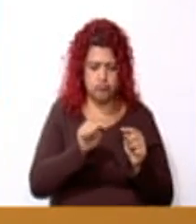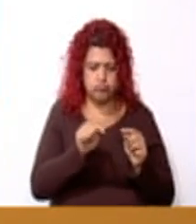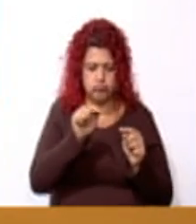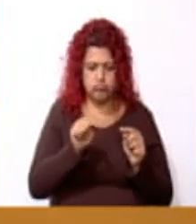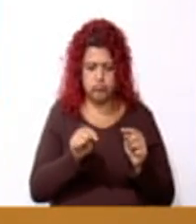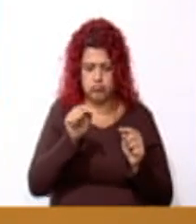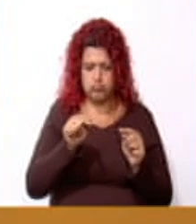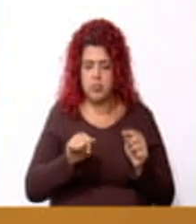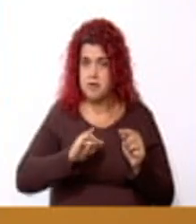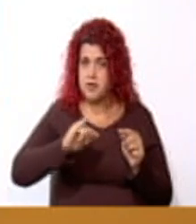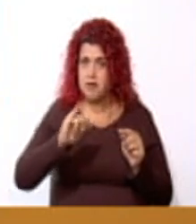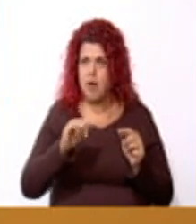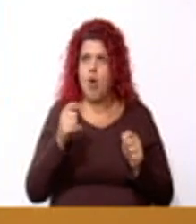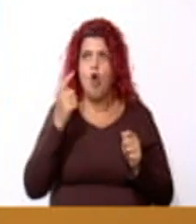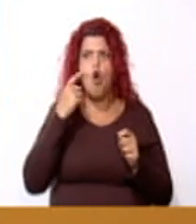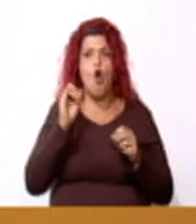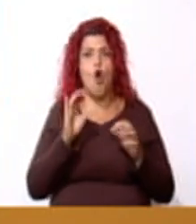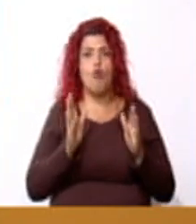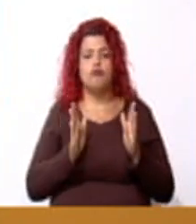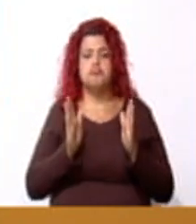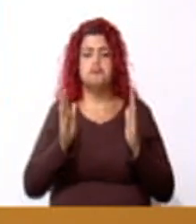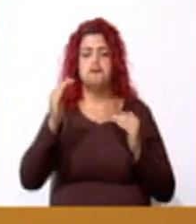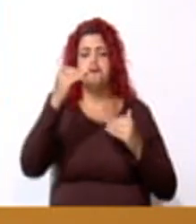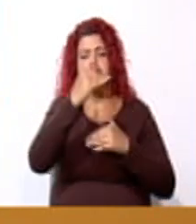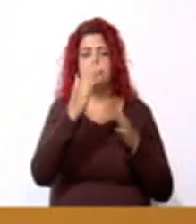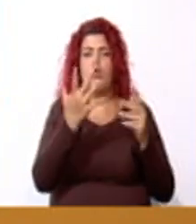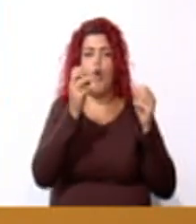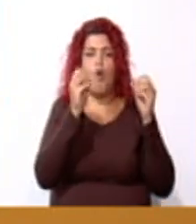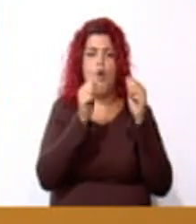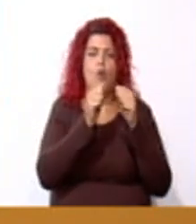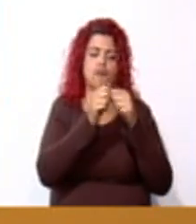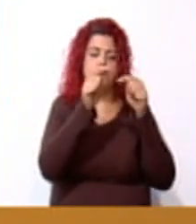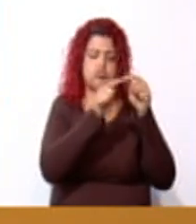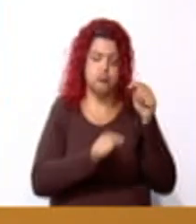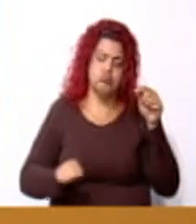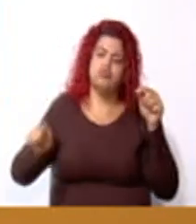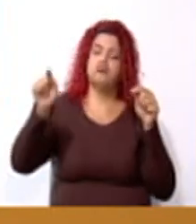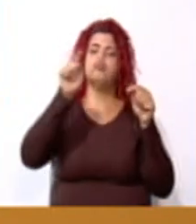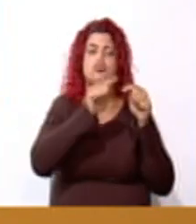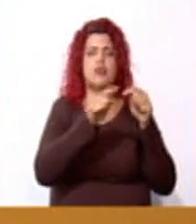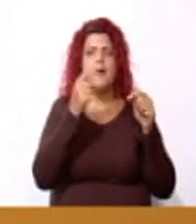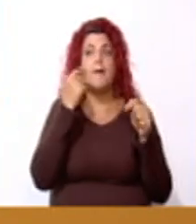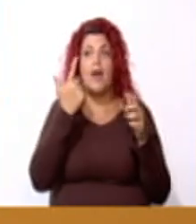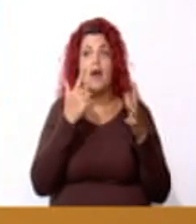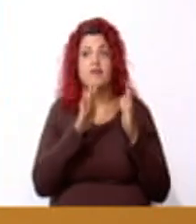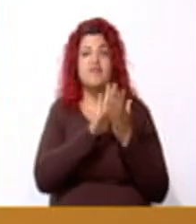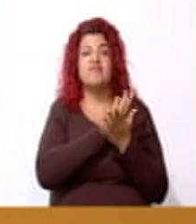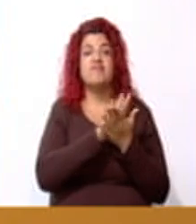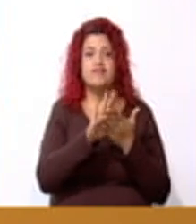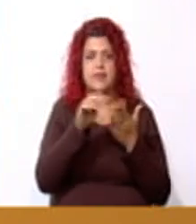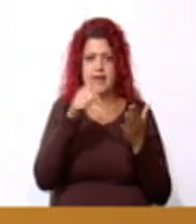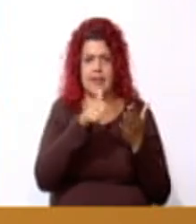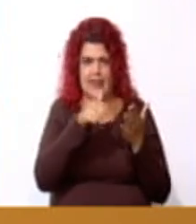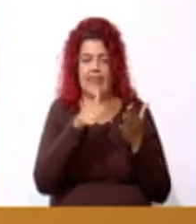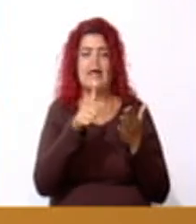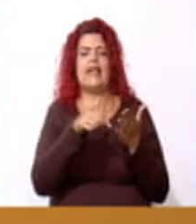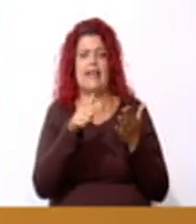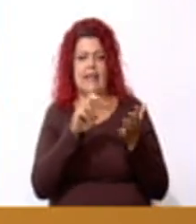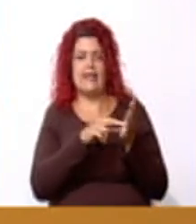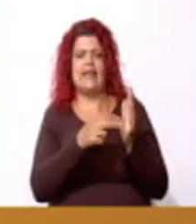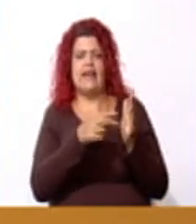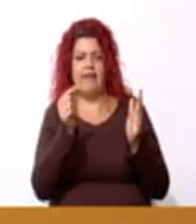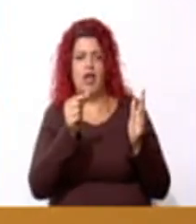O una cuadrícula con una circunferencia. Esto es un geoplano. Pero, si no